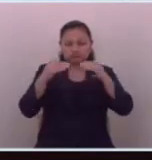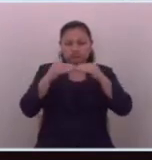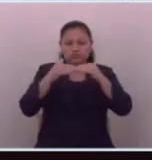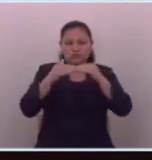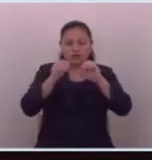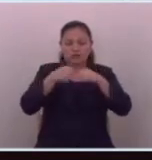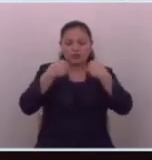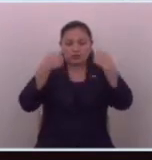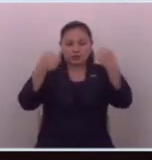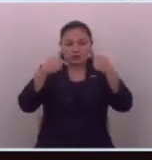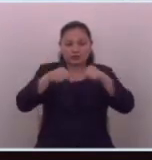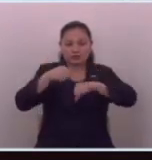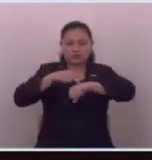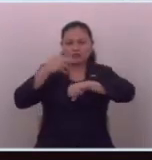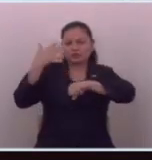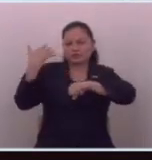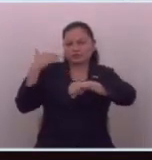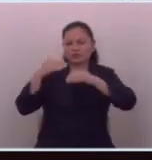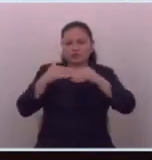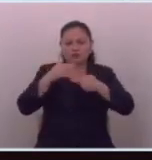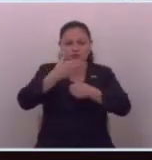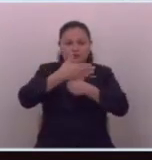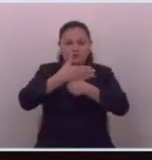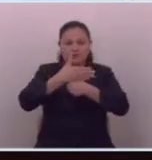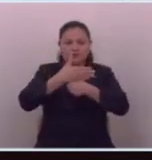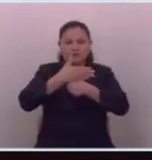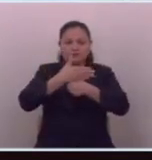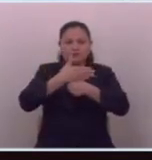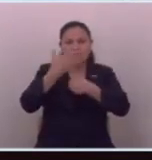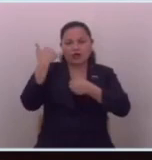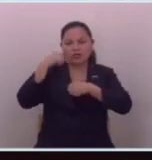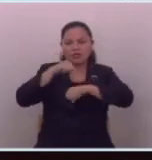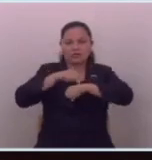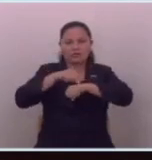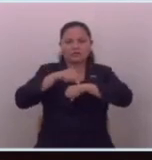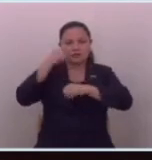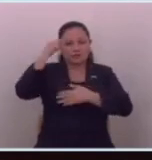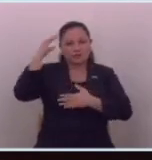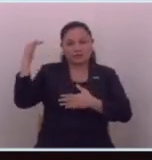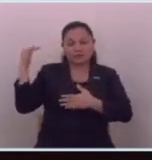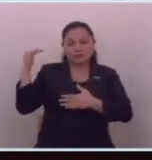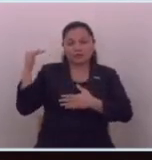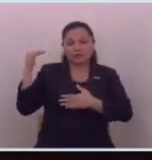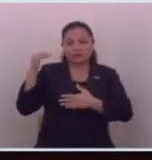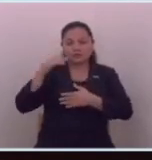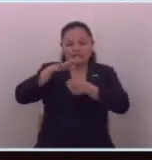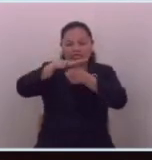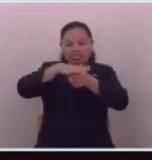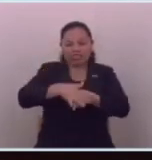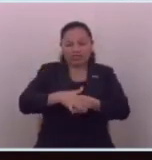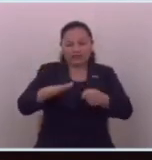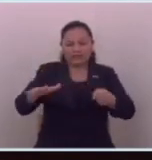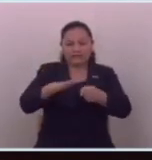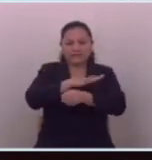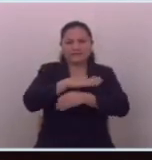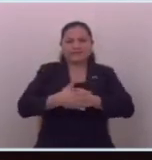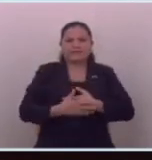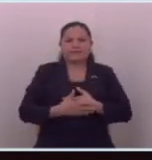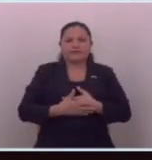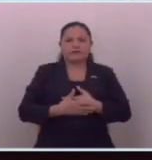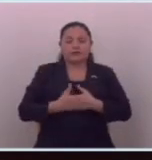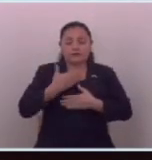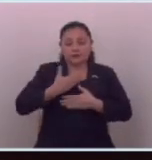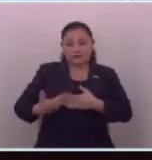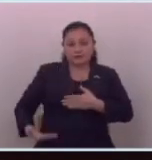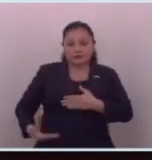periódico por parte de un partido político y lo habían asfixiado totalmente pero fue